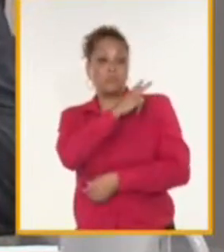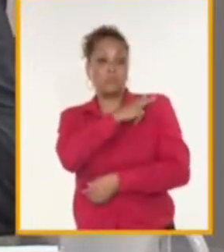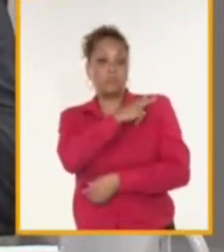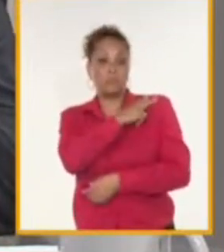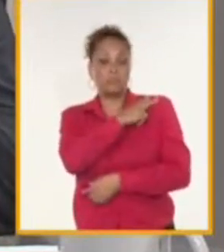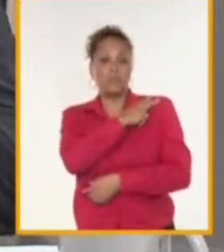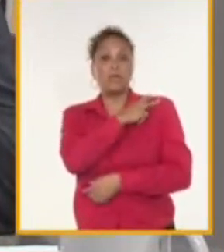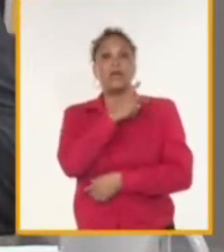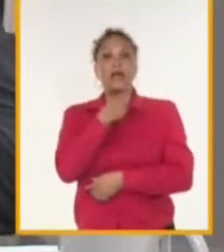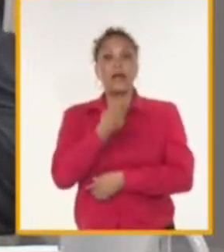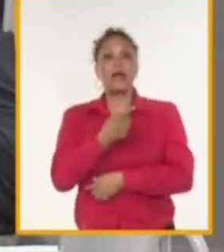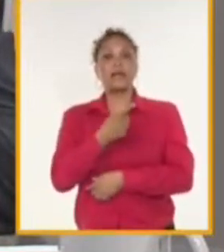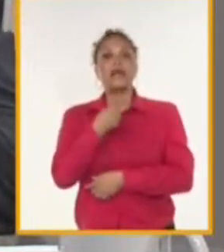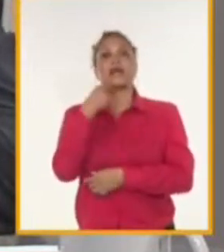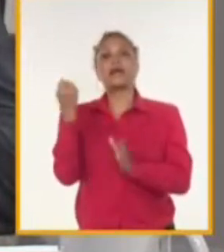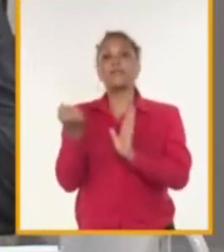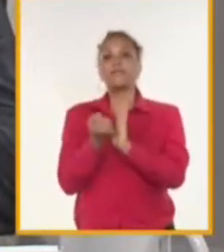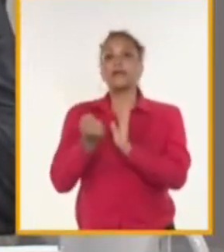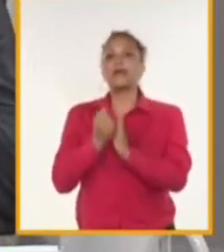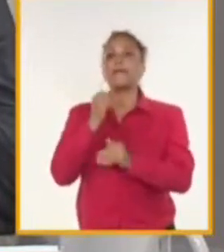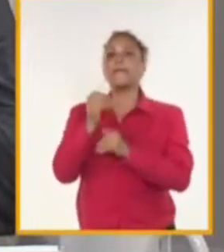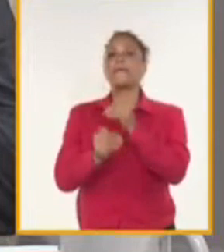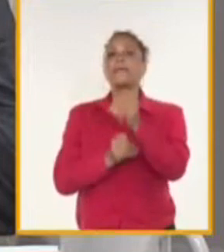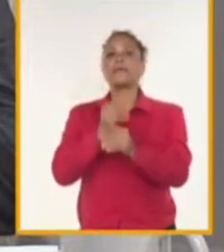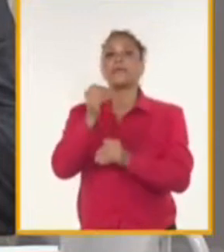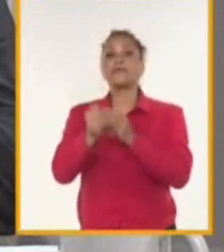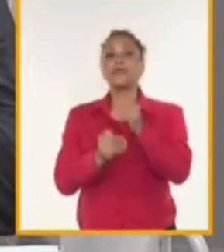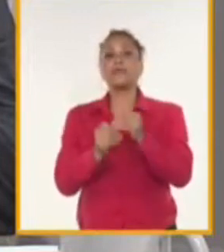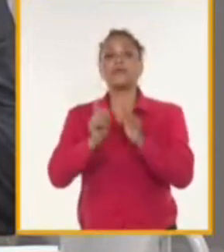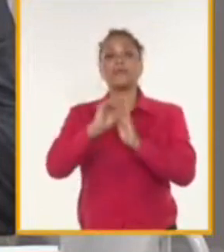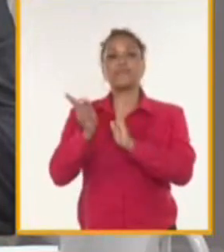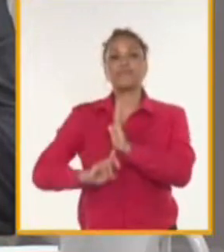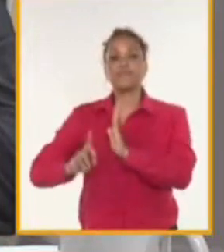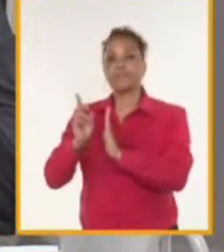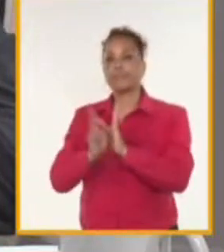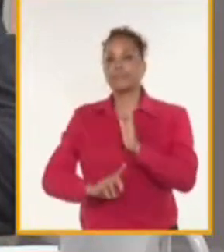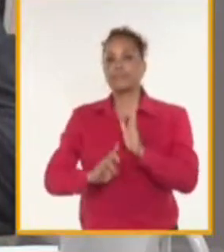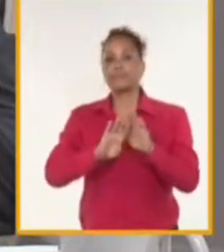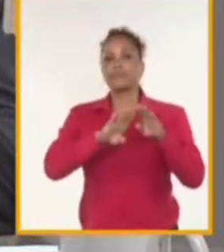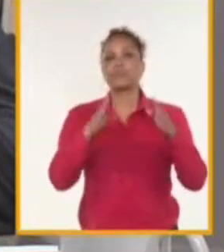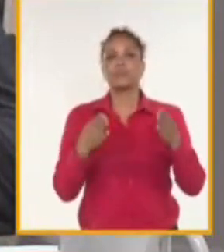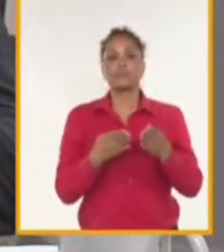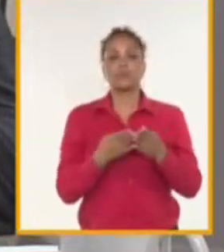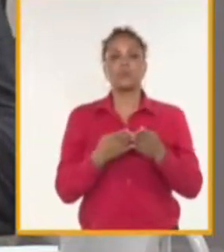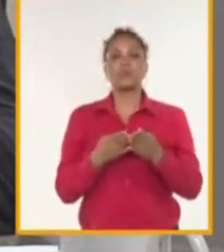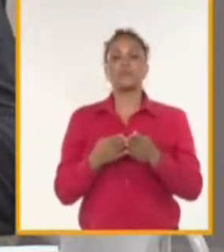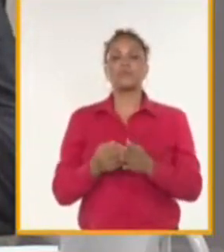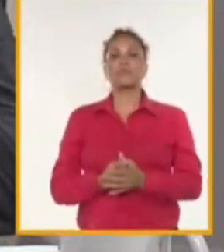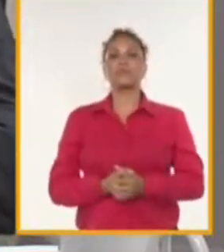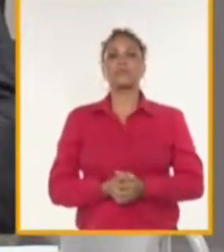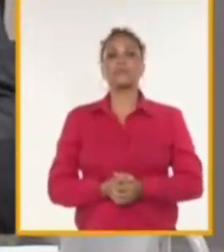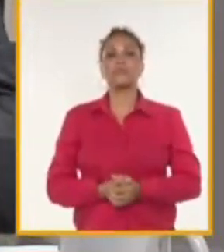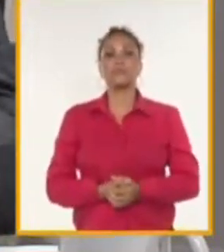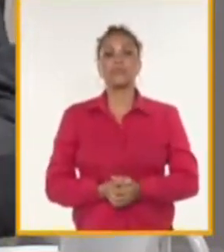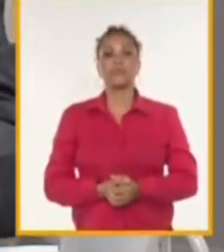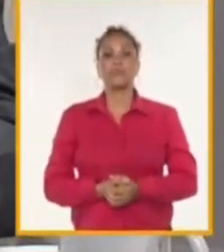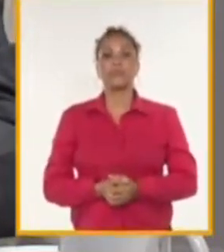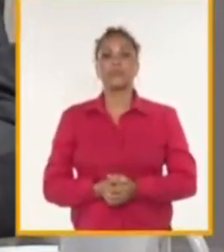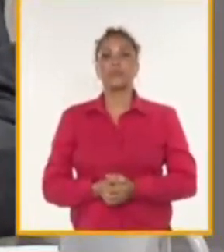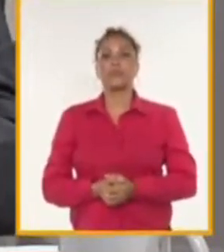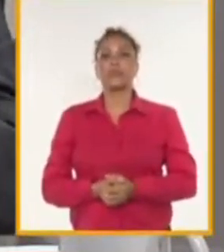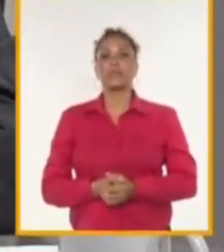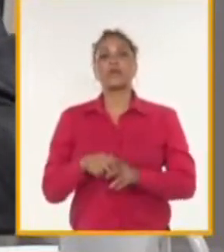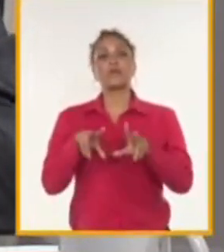ralentizar el proceso de urbanización, dejando solo esta actividad relegada a los nuevos